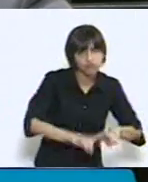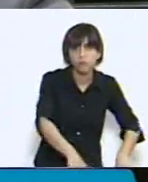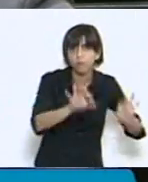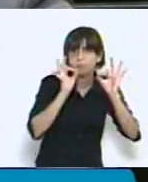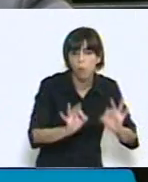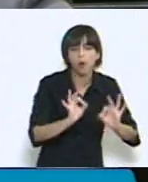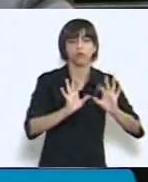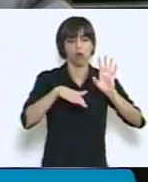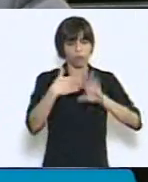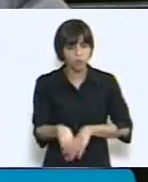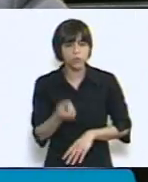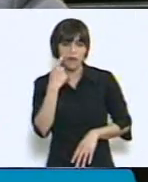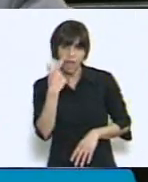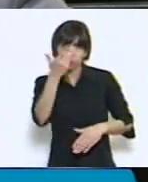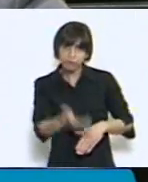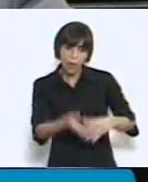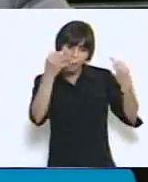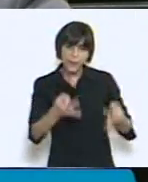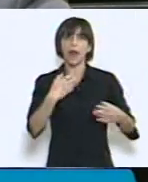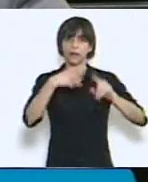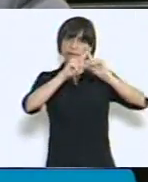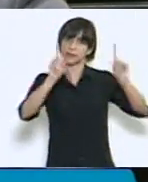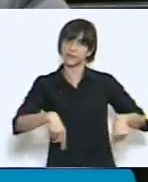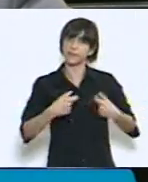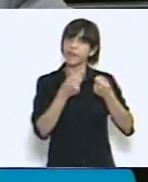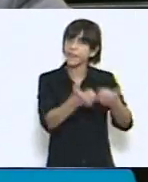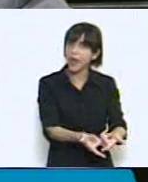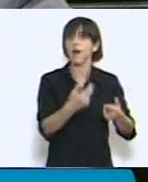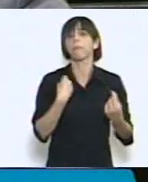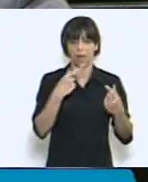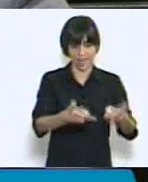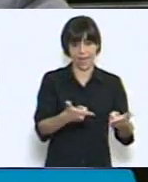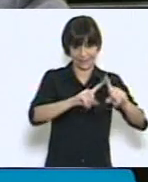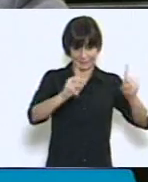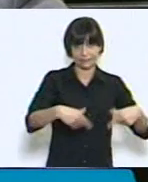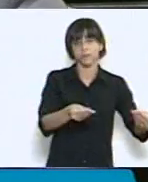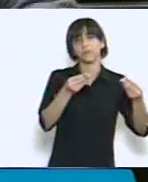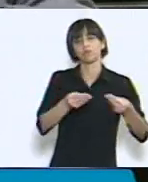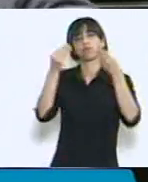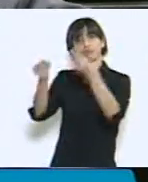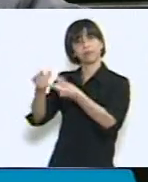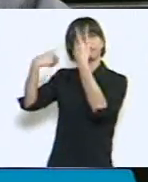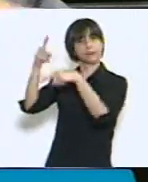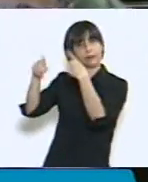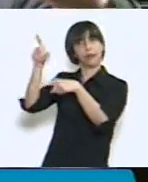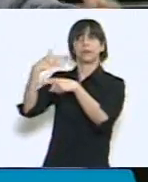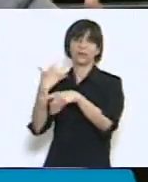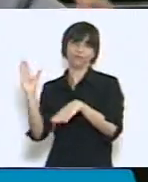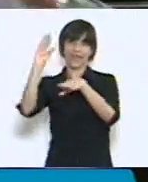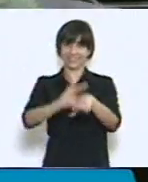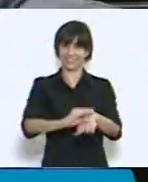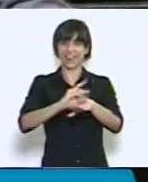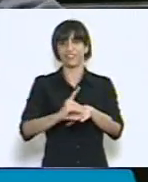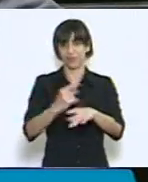pidan el certificado y así podás vos regularizar y cobrar a fin de como corresponde y cumplir con lo que esta meta